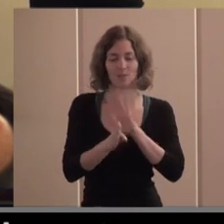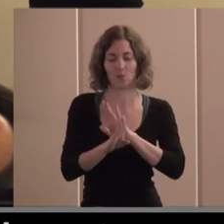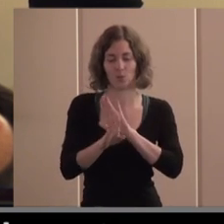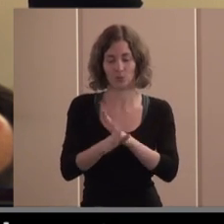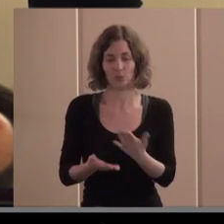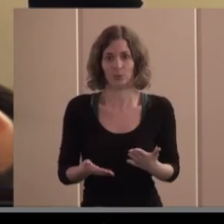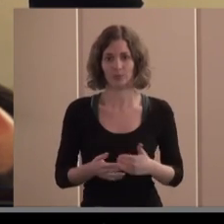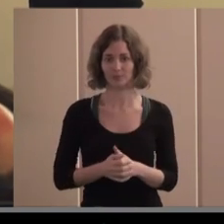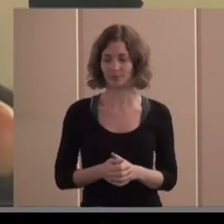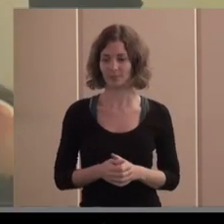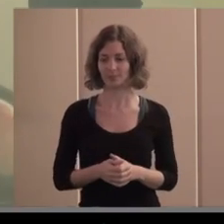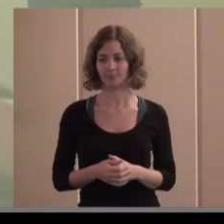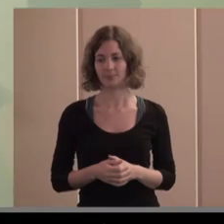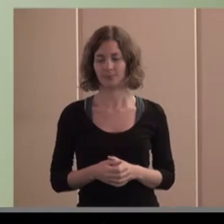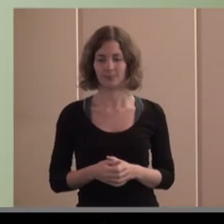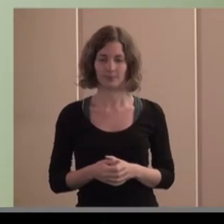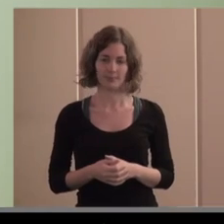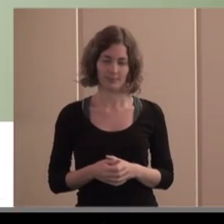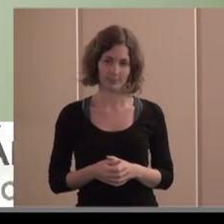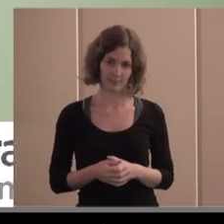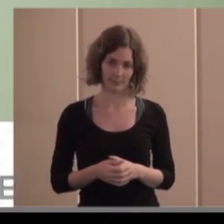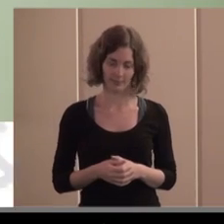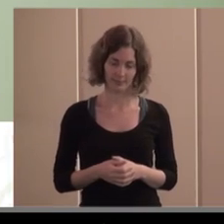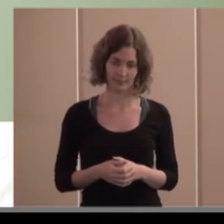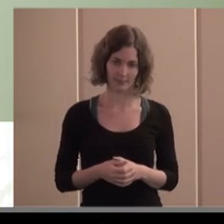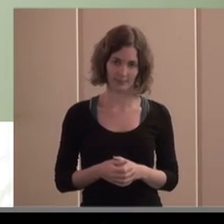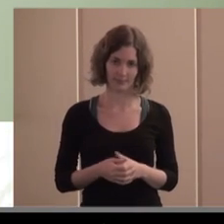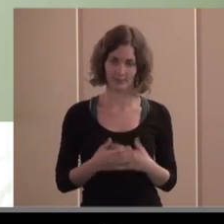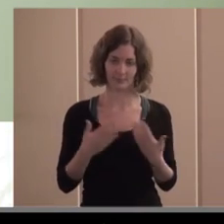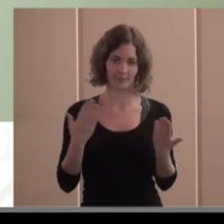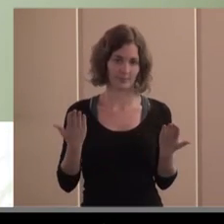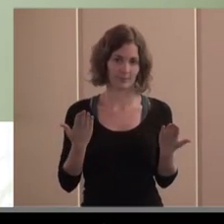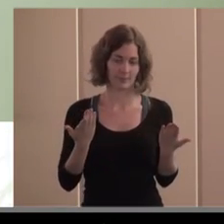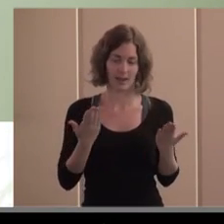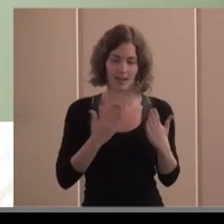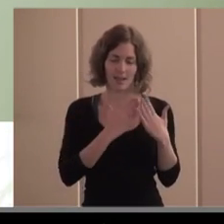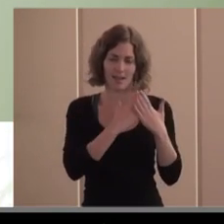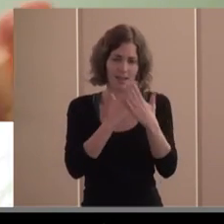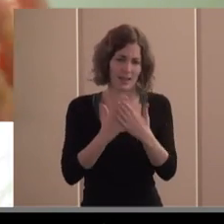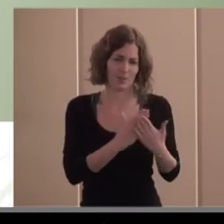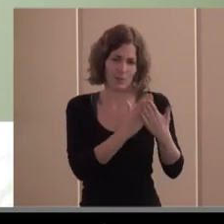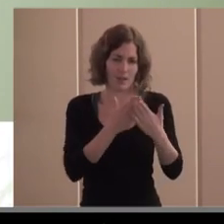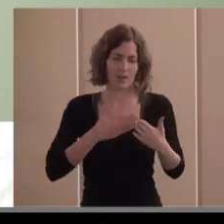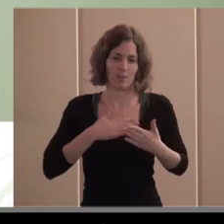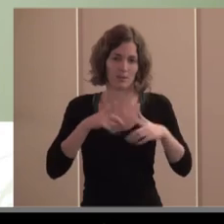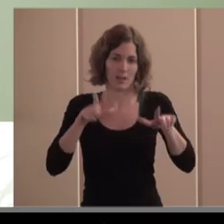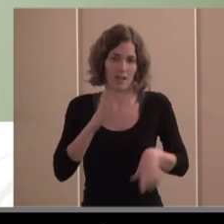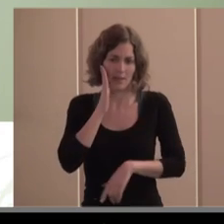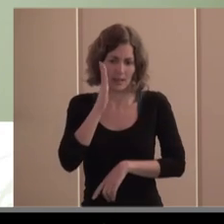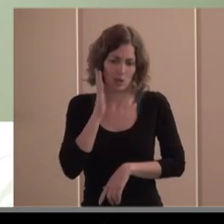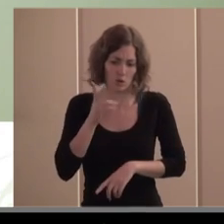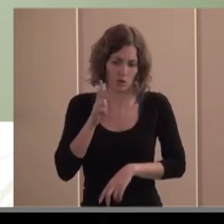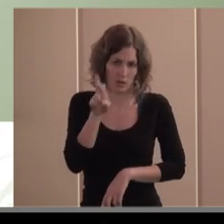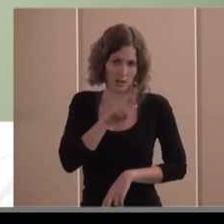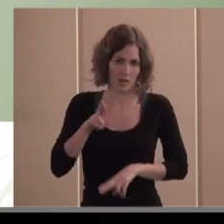como una gallina clueca en la habitación dando repasos por decirlo de alguna manera